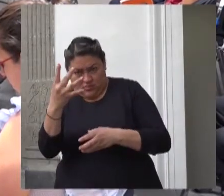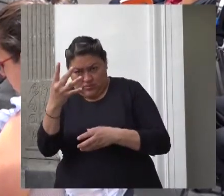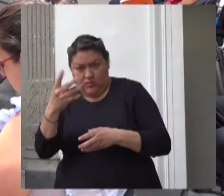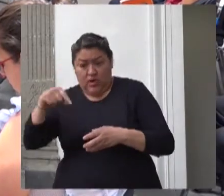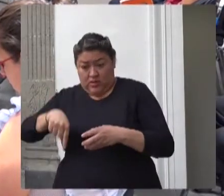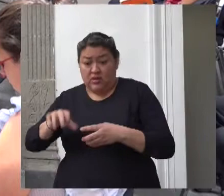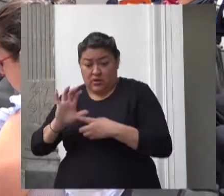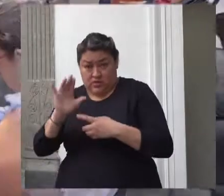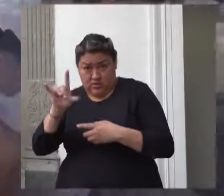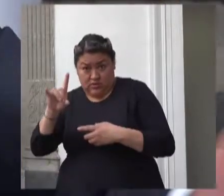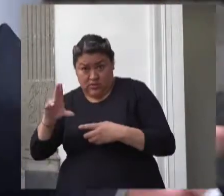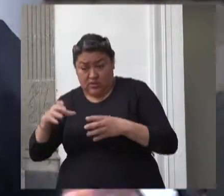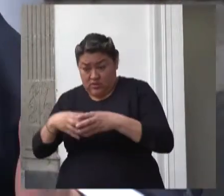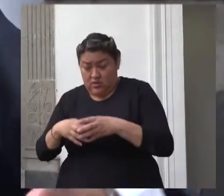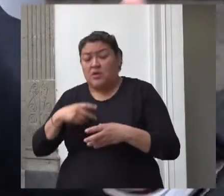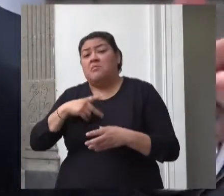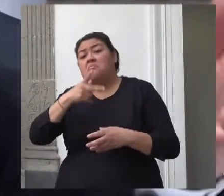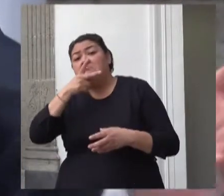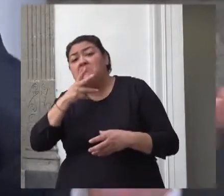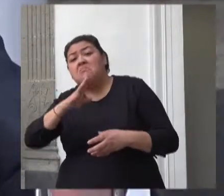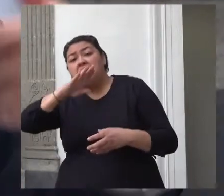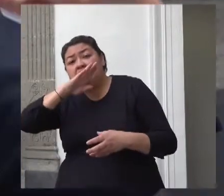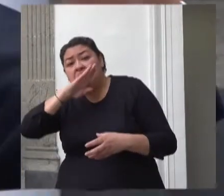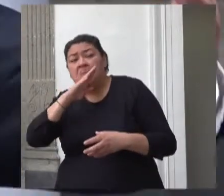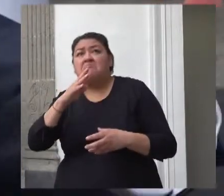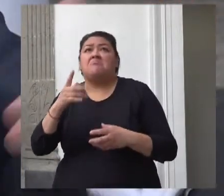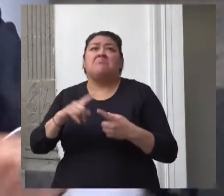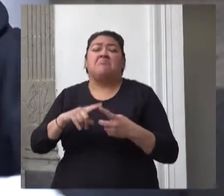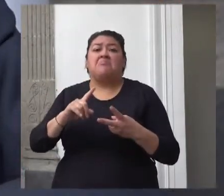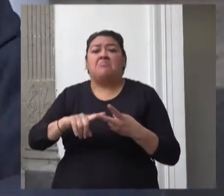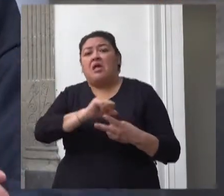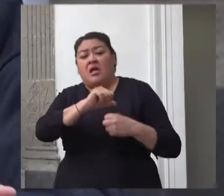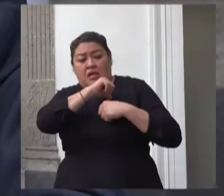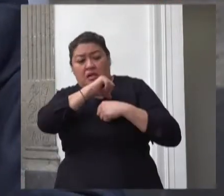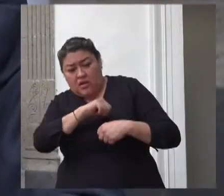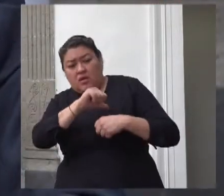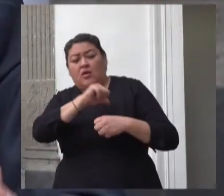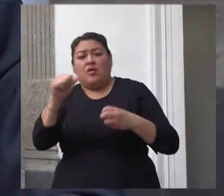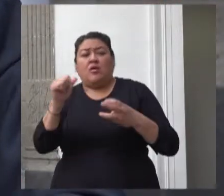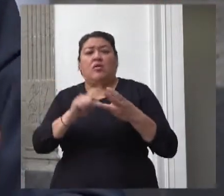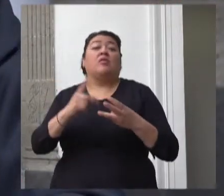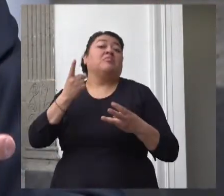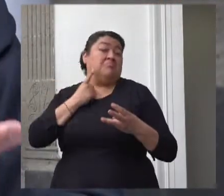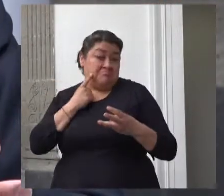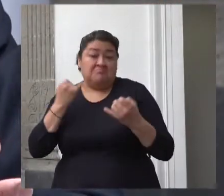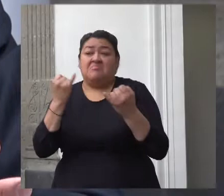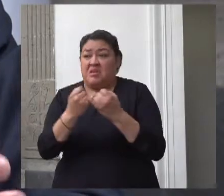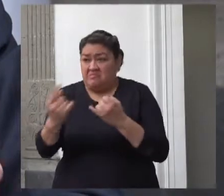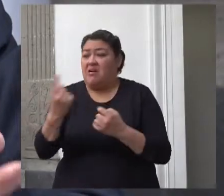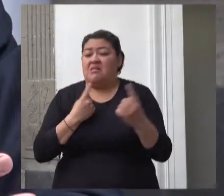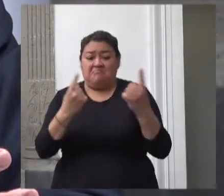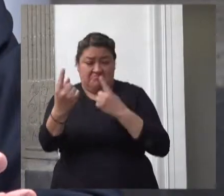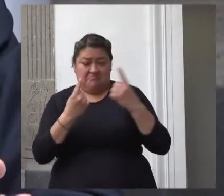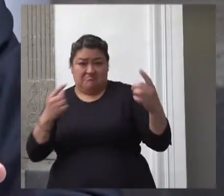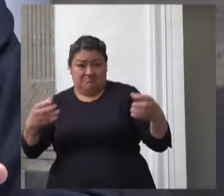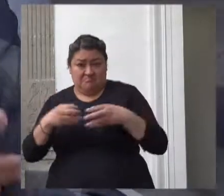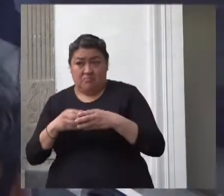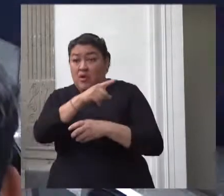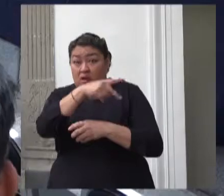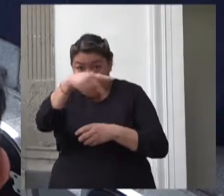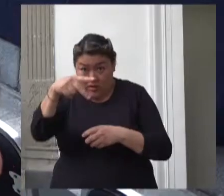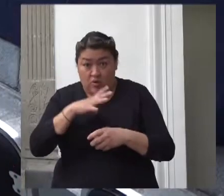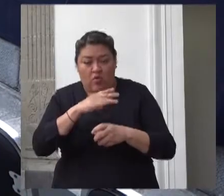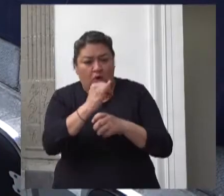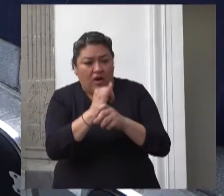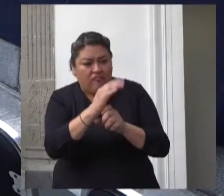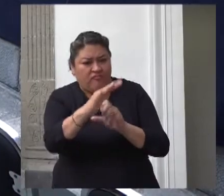madres responsables trabajadoras de estancias pero los propios legisladores han venido enviando información